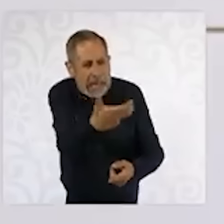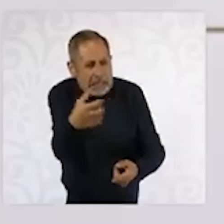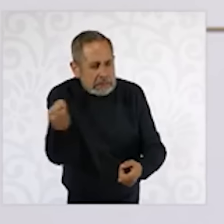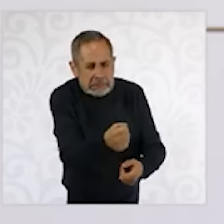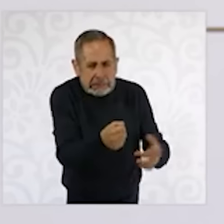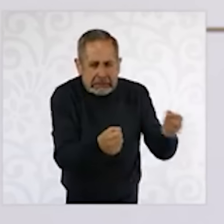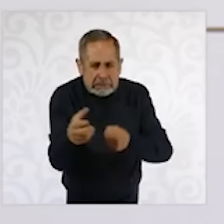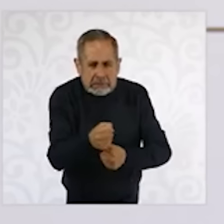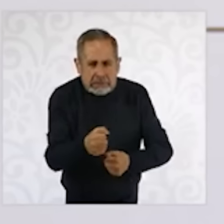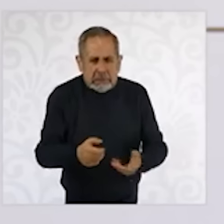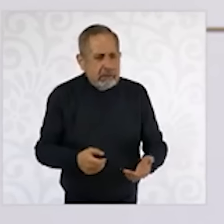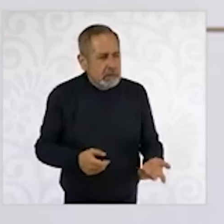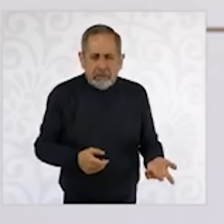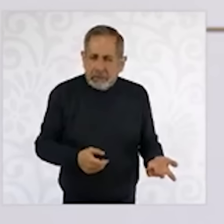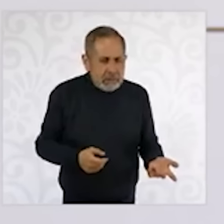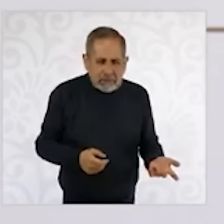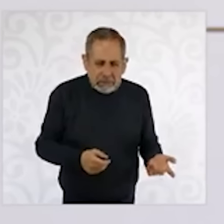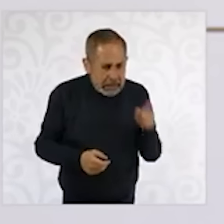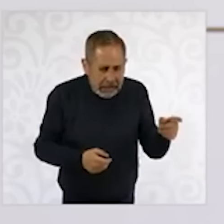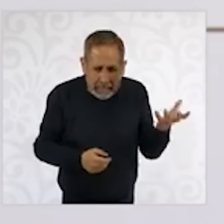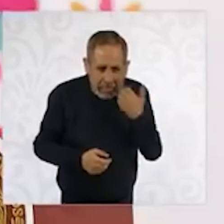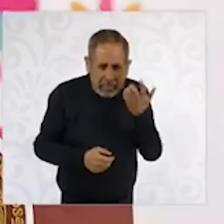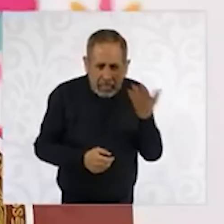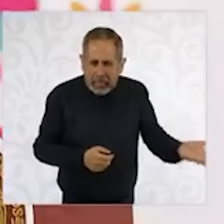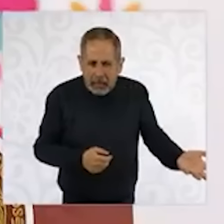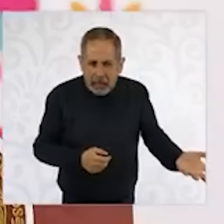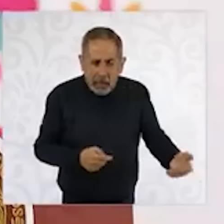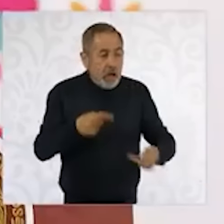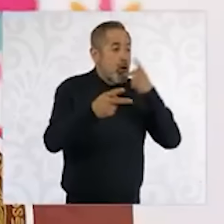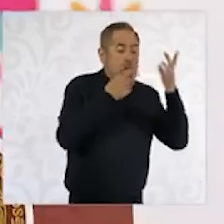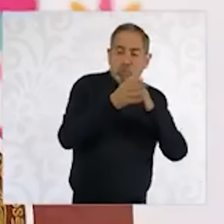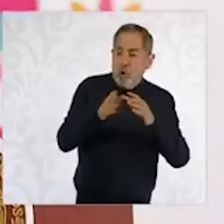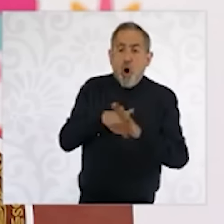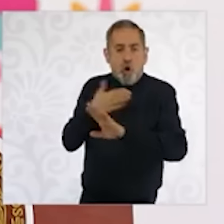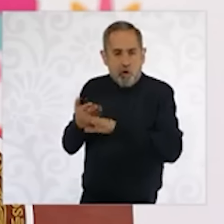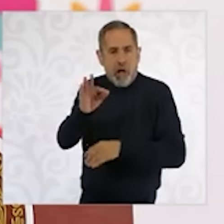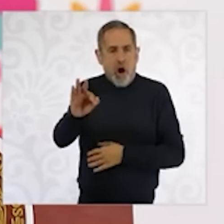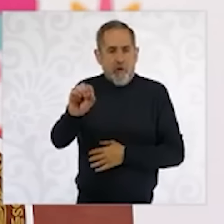Cuando ni siquiera se atrevieron a decir algo sobre el FOBAPROA,